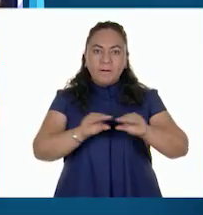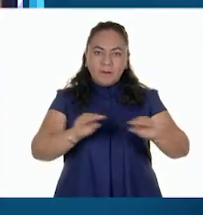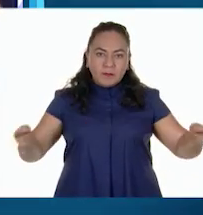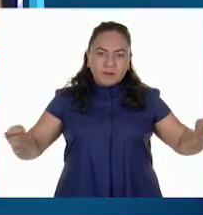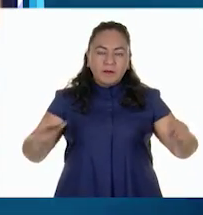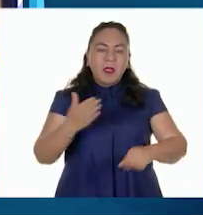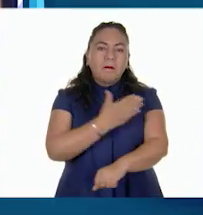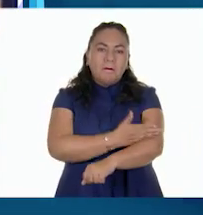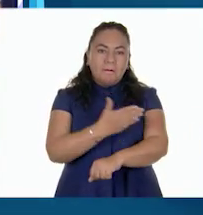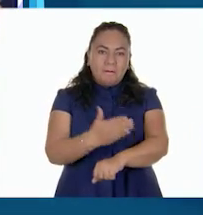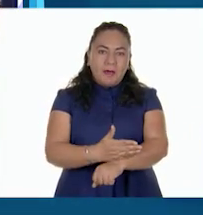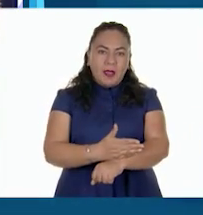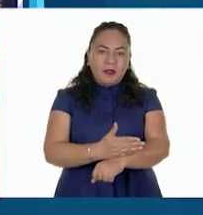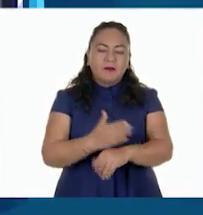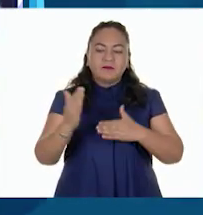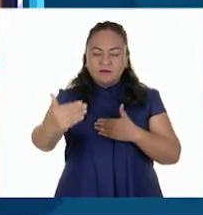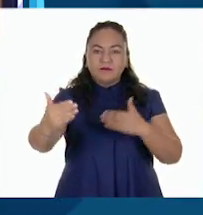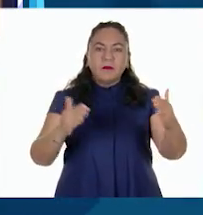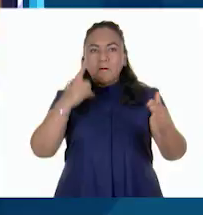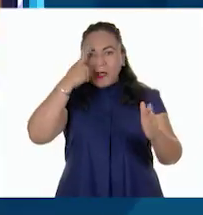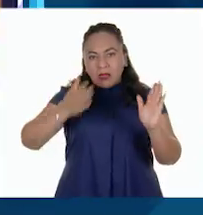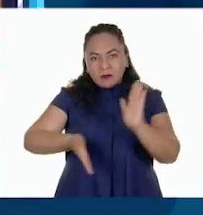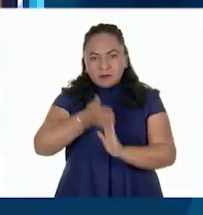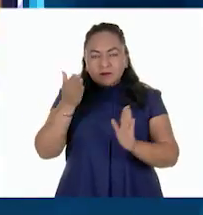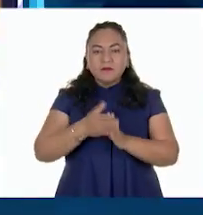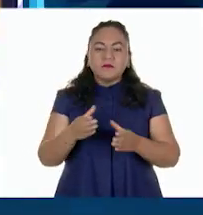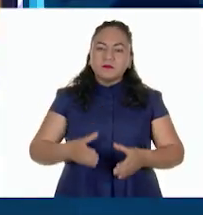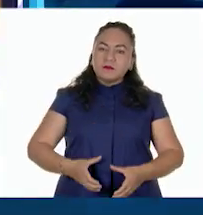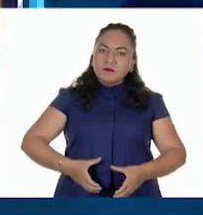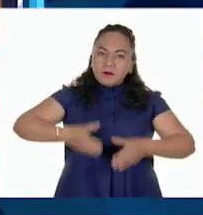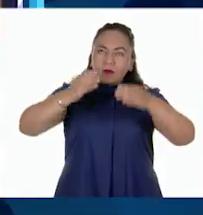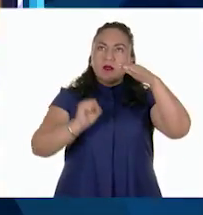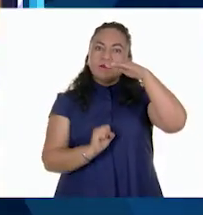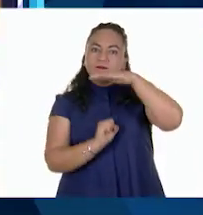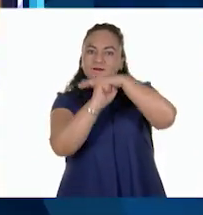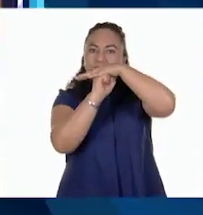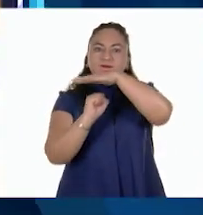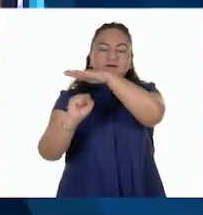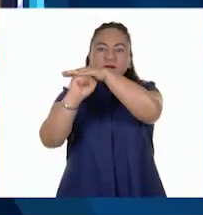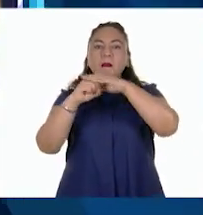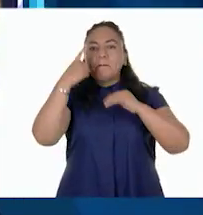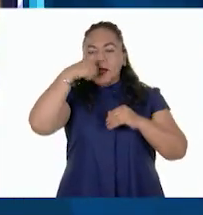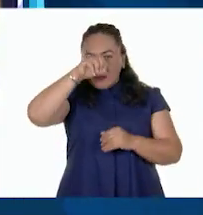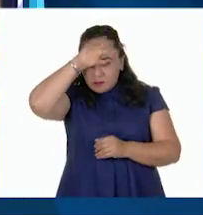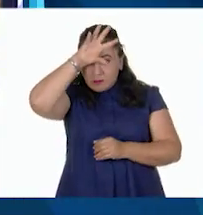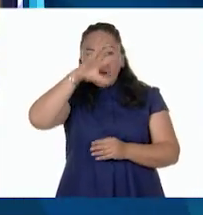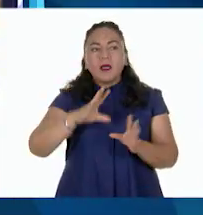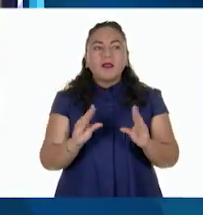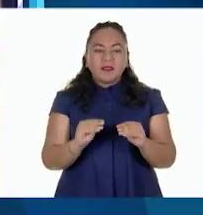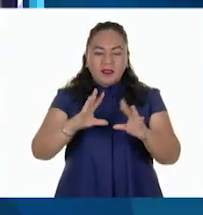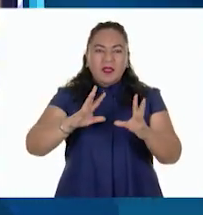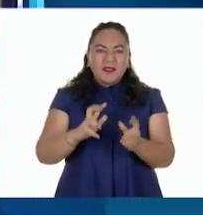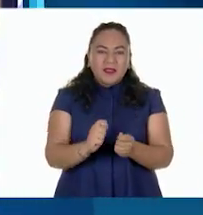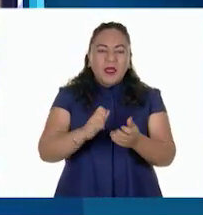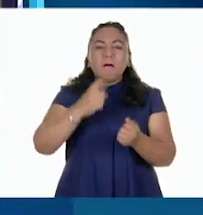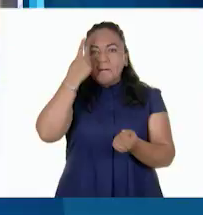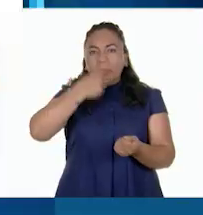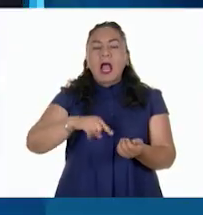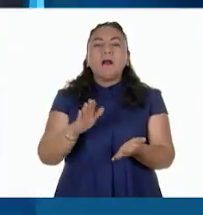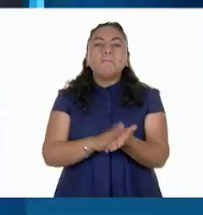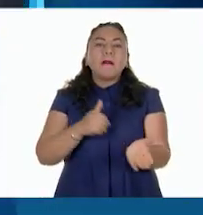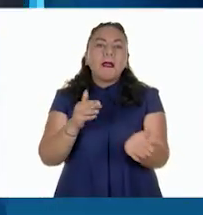y triplay para la industria de la construcción, postes, pilotes y murillos para la minería y celulosa para la industria del papel.